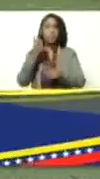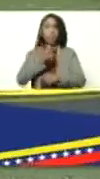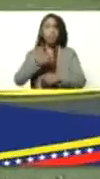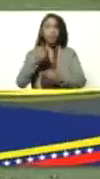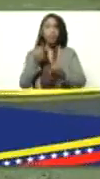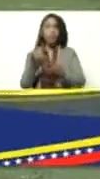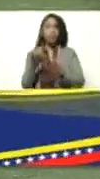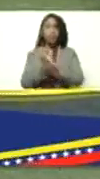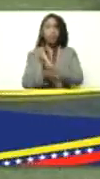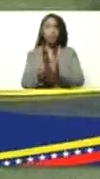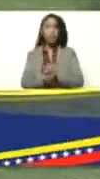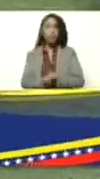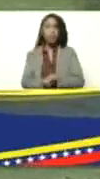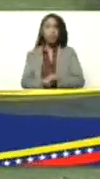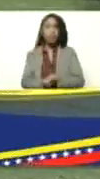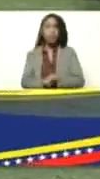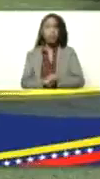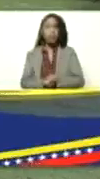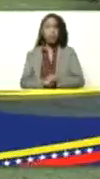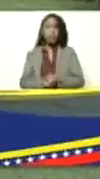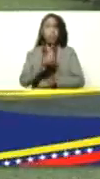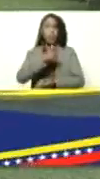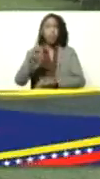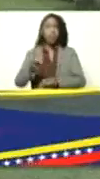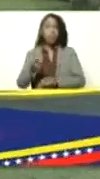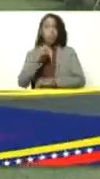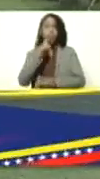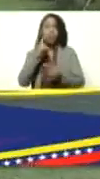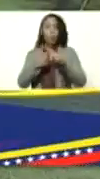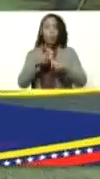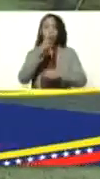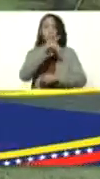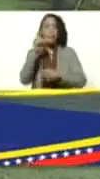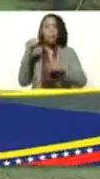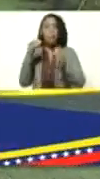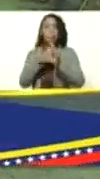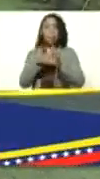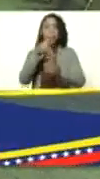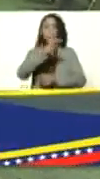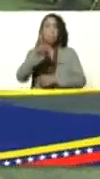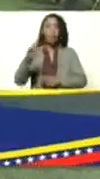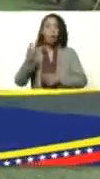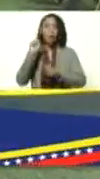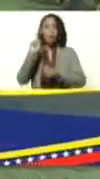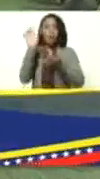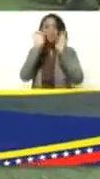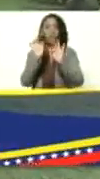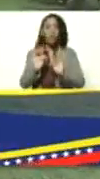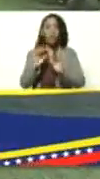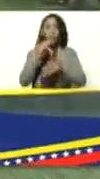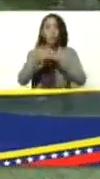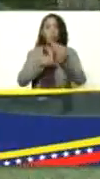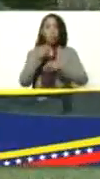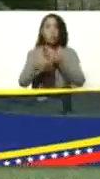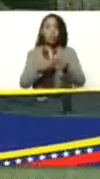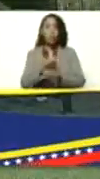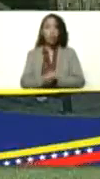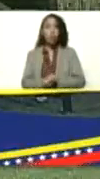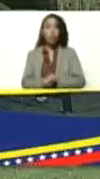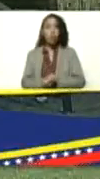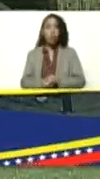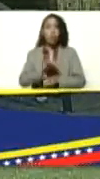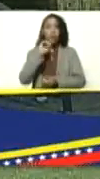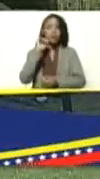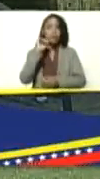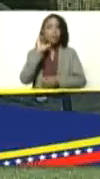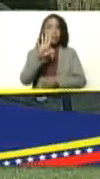pasamos de cinco casos por cien mil habitantes es una forma de medirlo cinco casos por